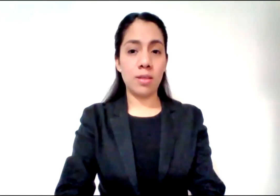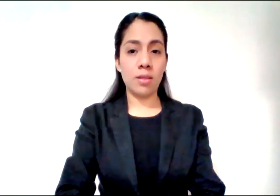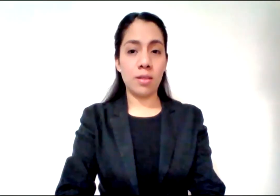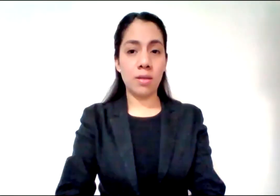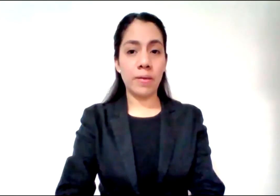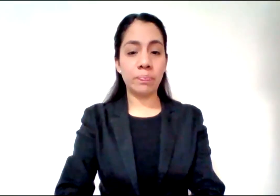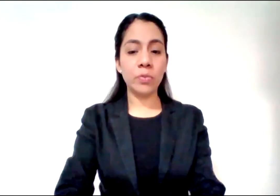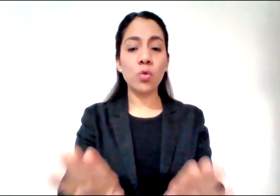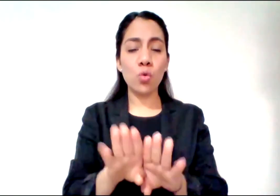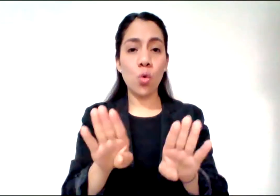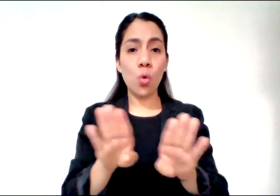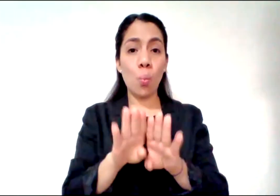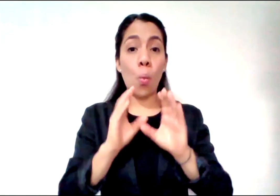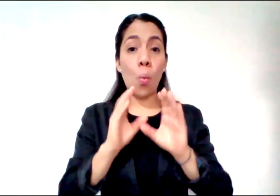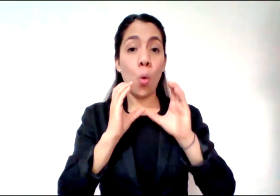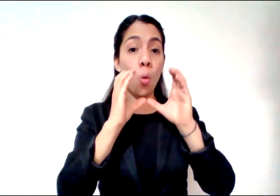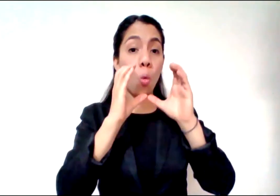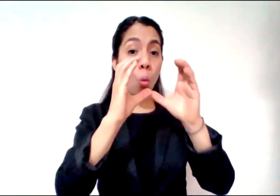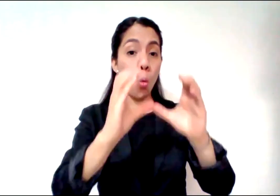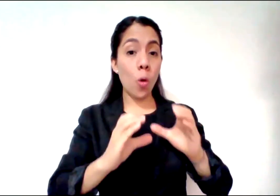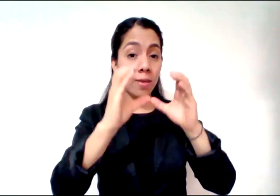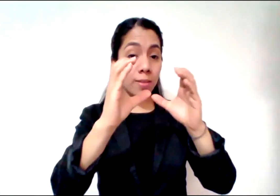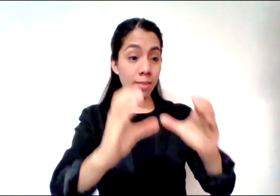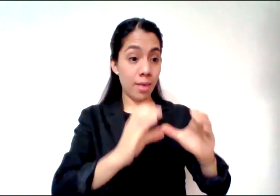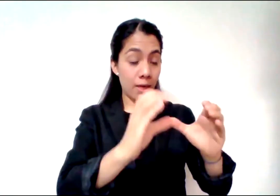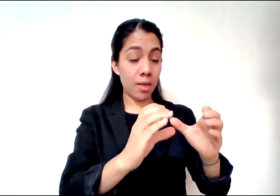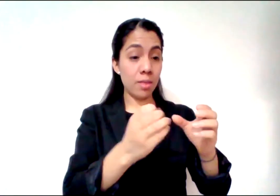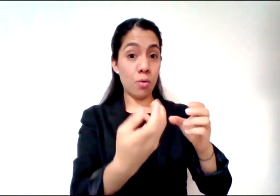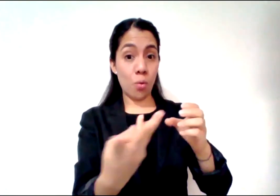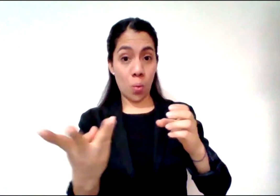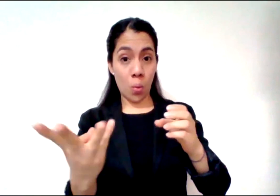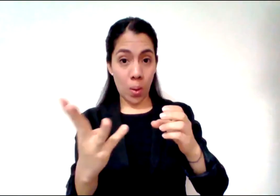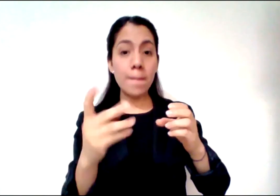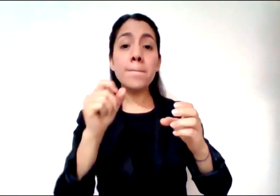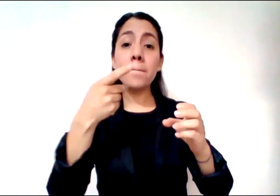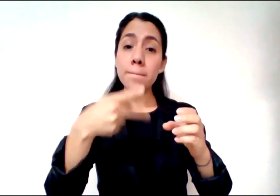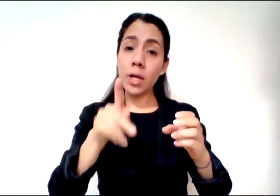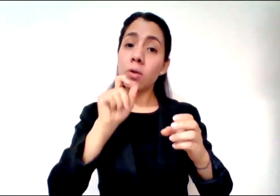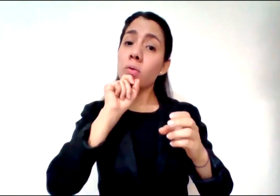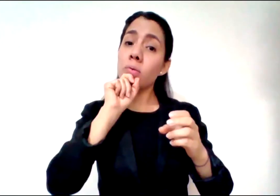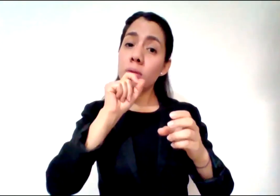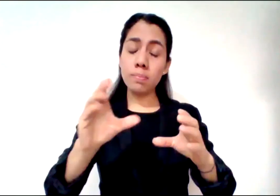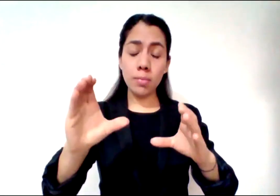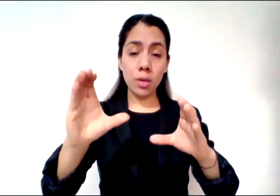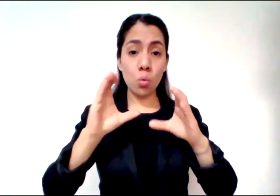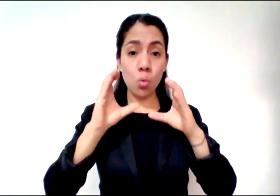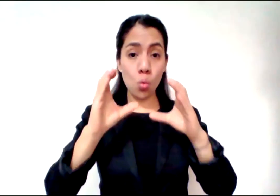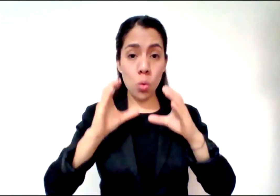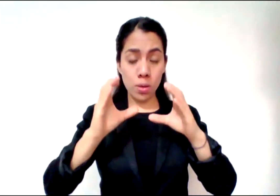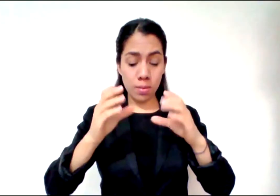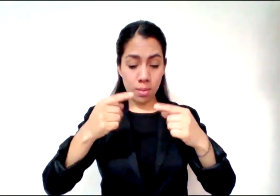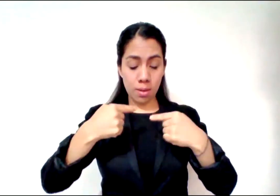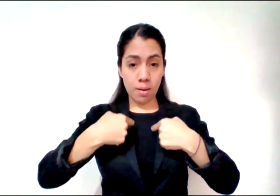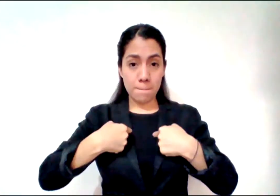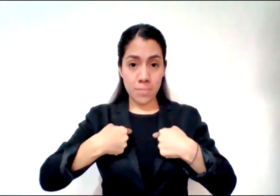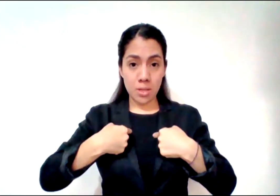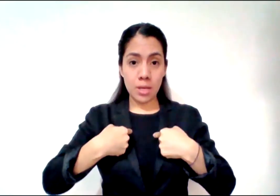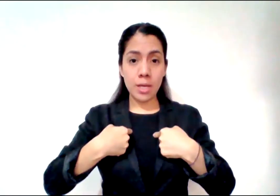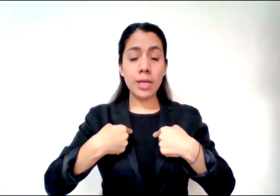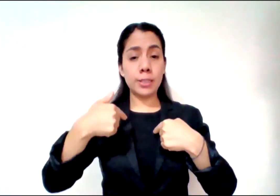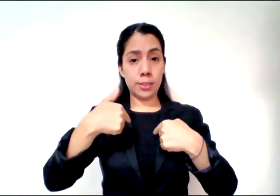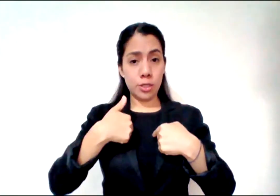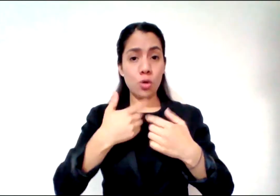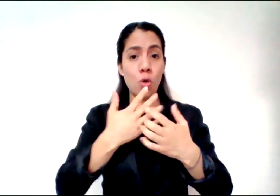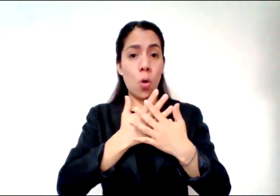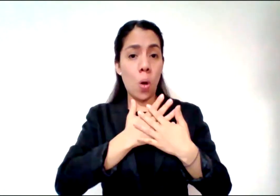en esta ética del cuidado dicen quien cuida ama quien ama cuida ¿no? y también me